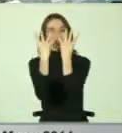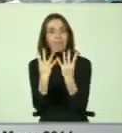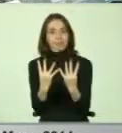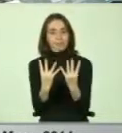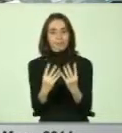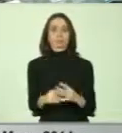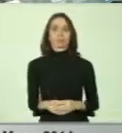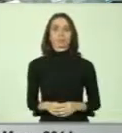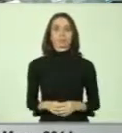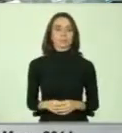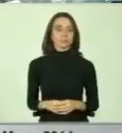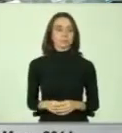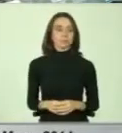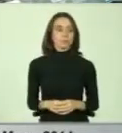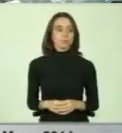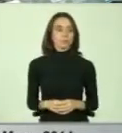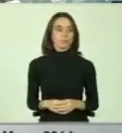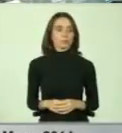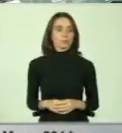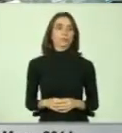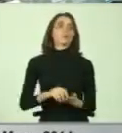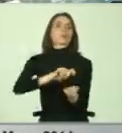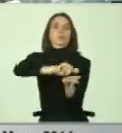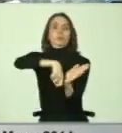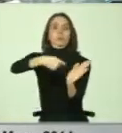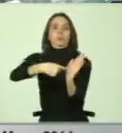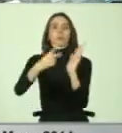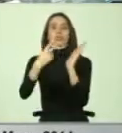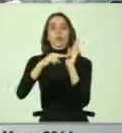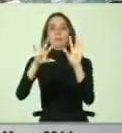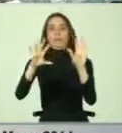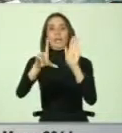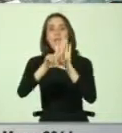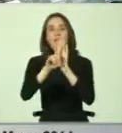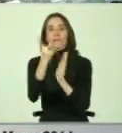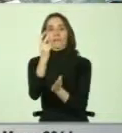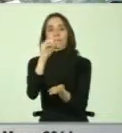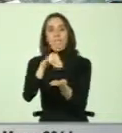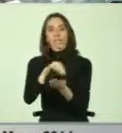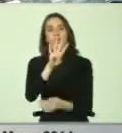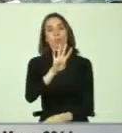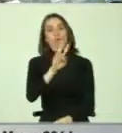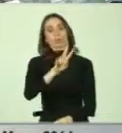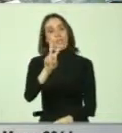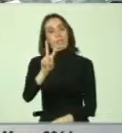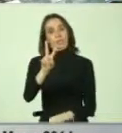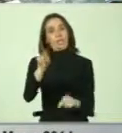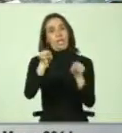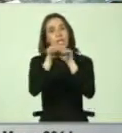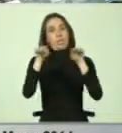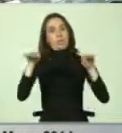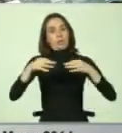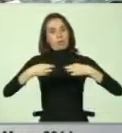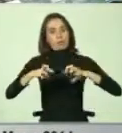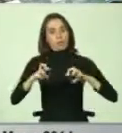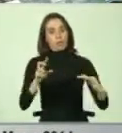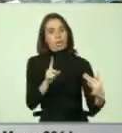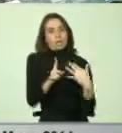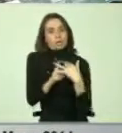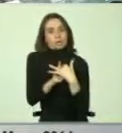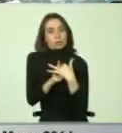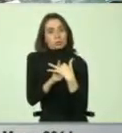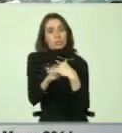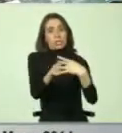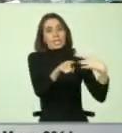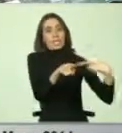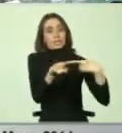Posterior a ello, se promulga en el año 2010 nuestra ley, la ley 20.422 sobre igualdad de oportunidades e inclusión social de las